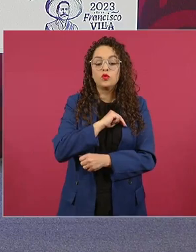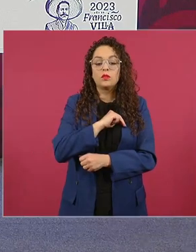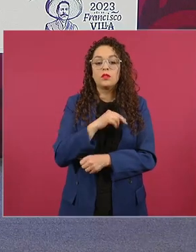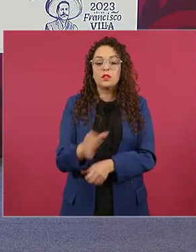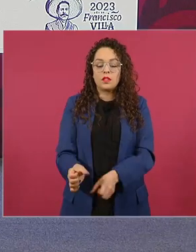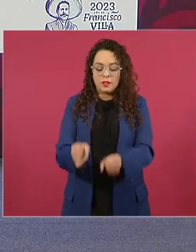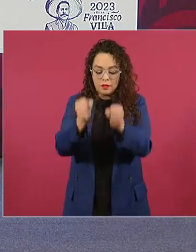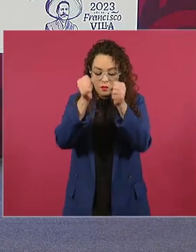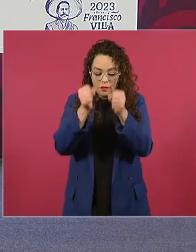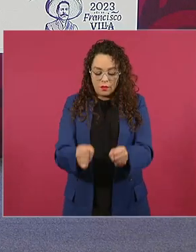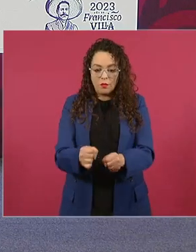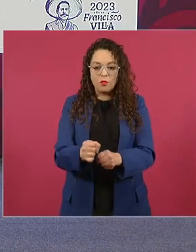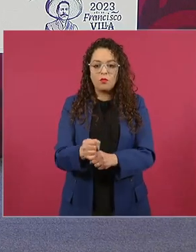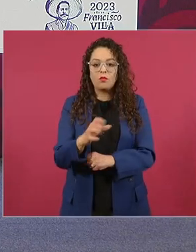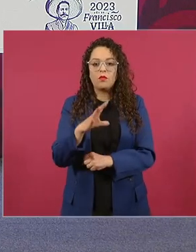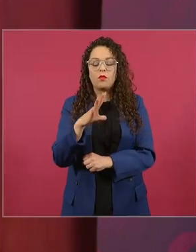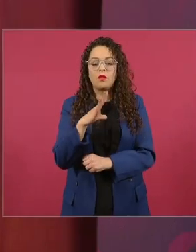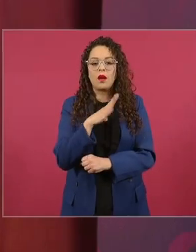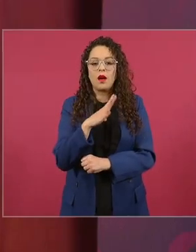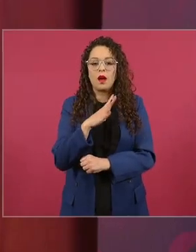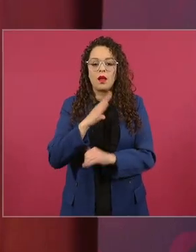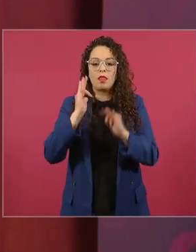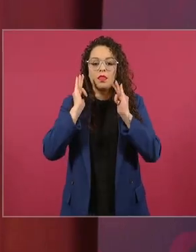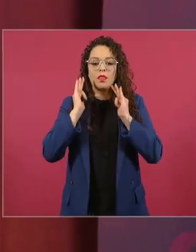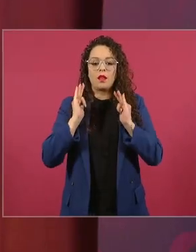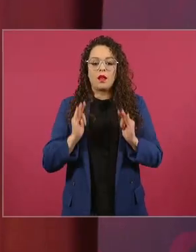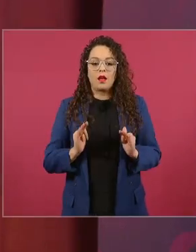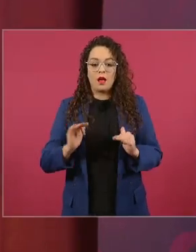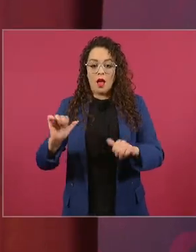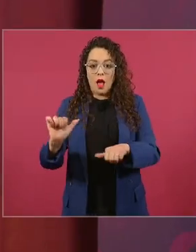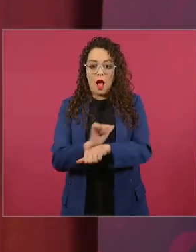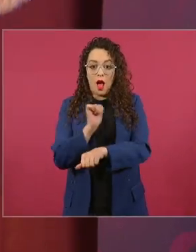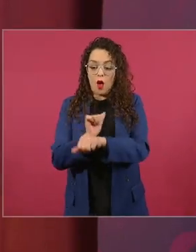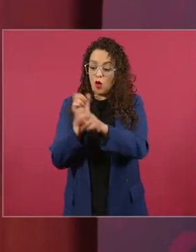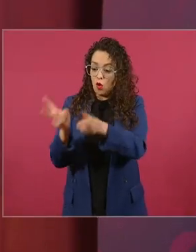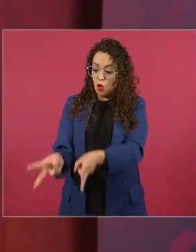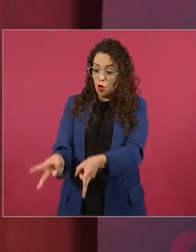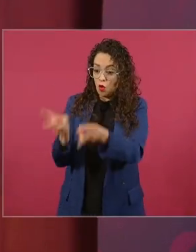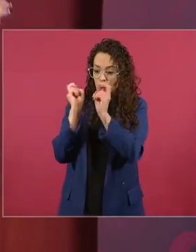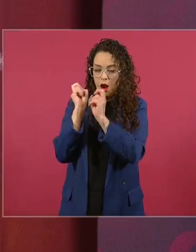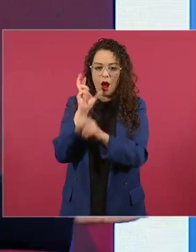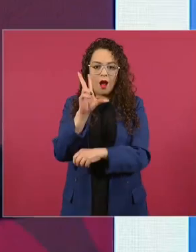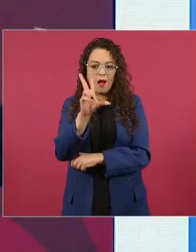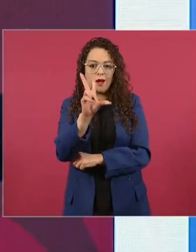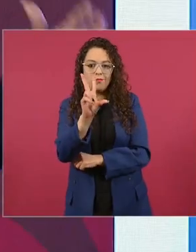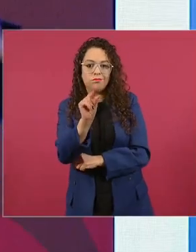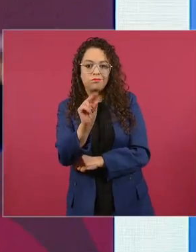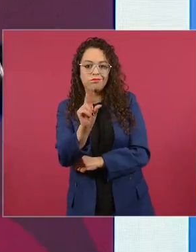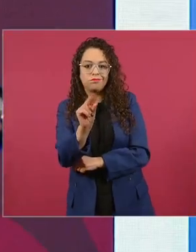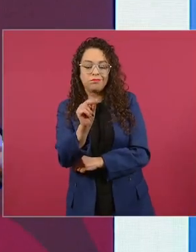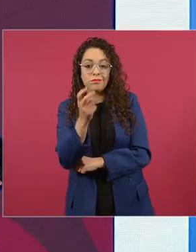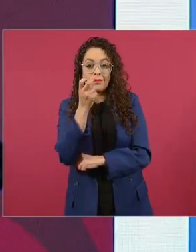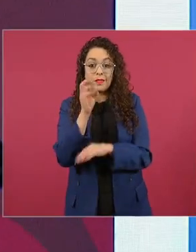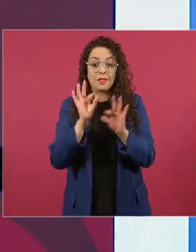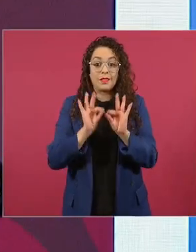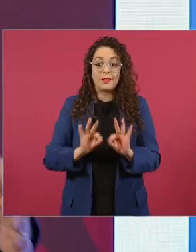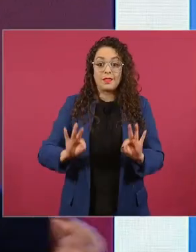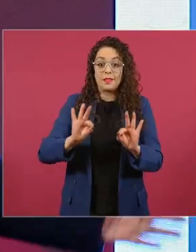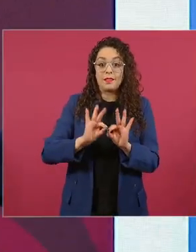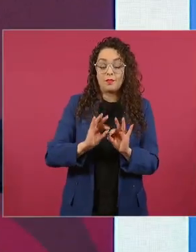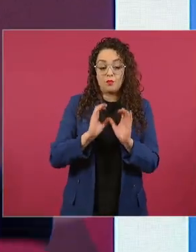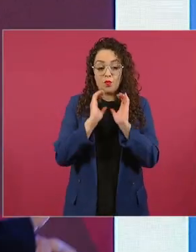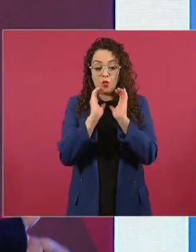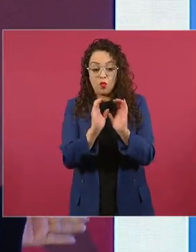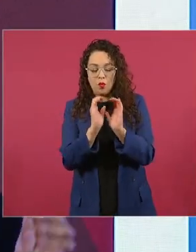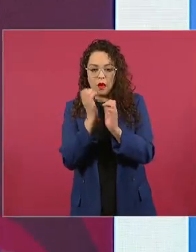certeza de que los vehículos no son robados. Por eso es que este candado como lo hemos venido haciendo